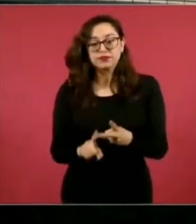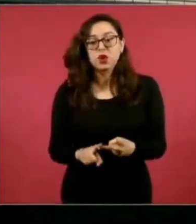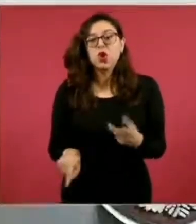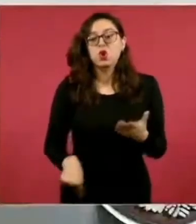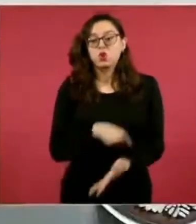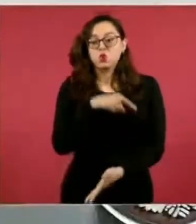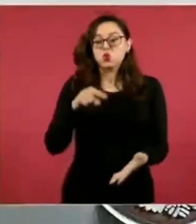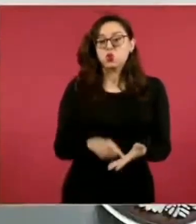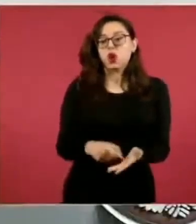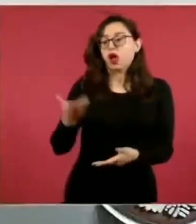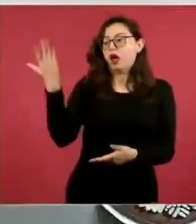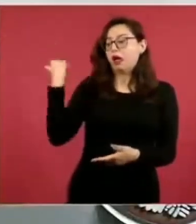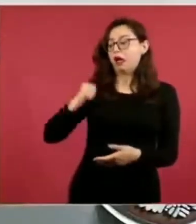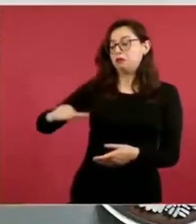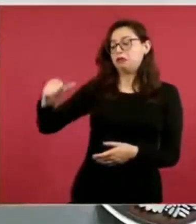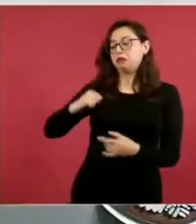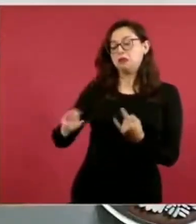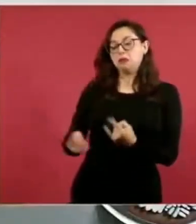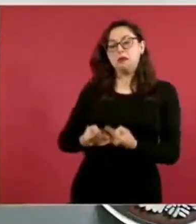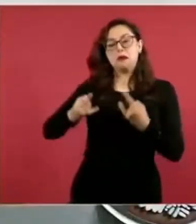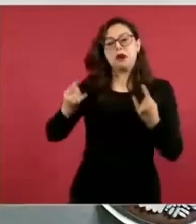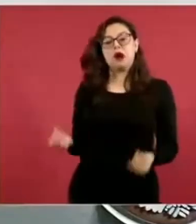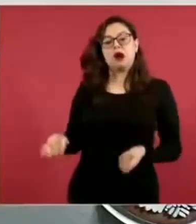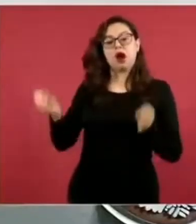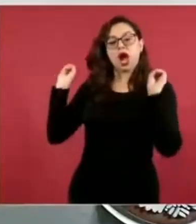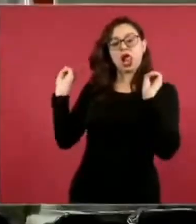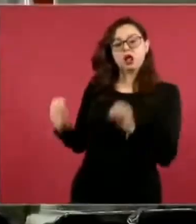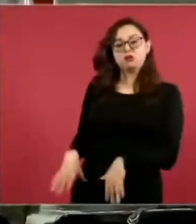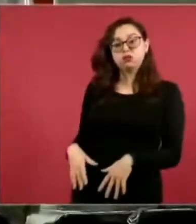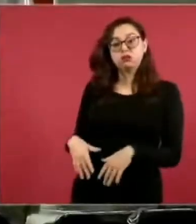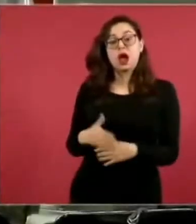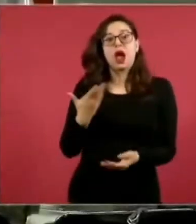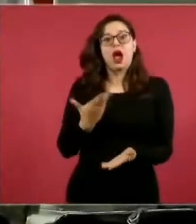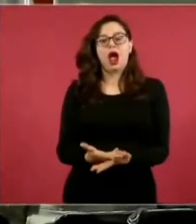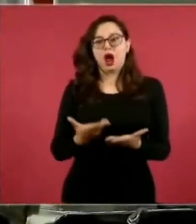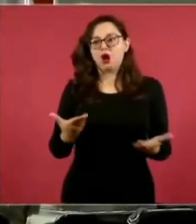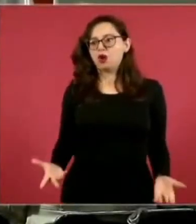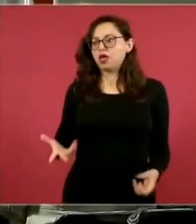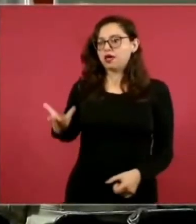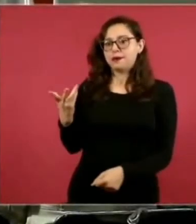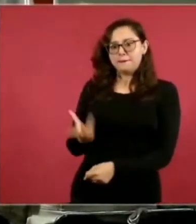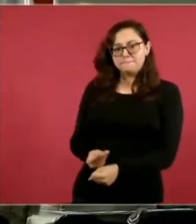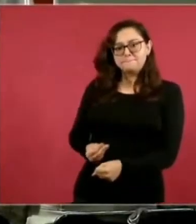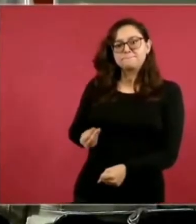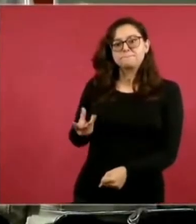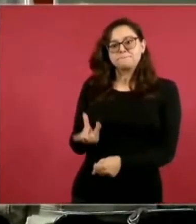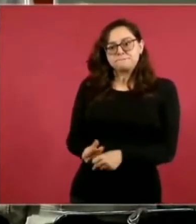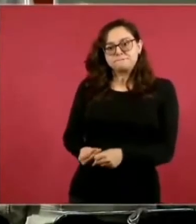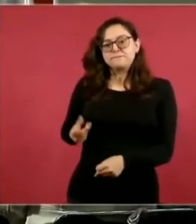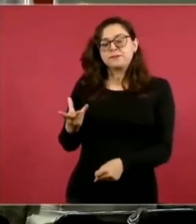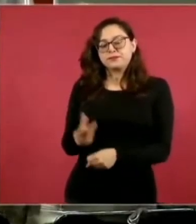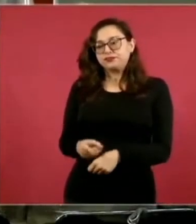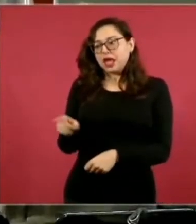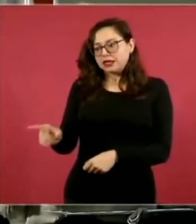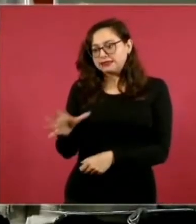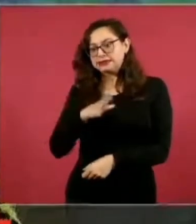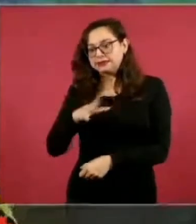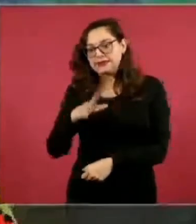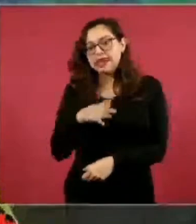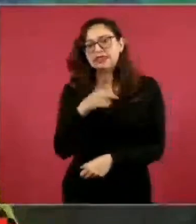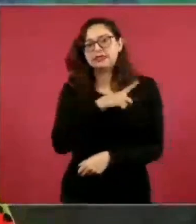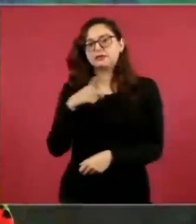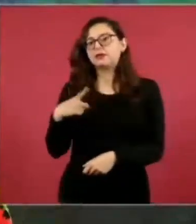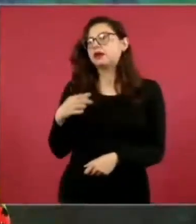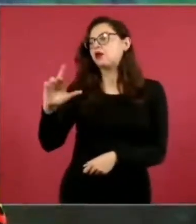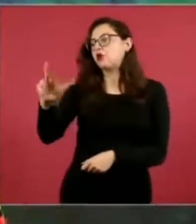históricos que estaban ahí, yo platicé de Teosuco, de Teosuco hace unos días, está ahí, pero hay que recordarlo y lo tiene que conocer el